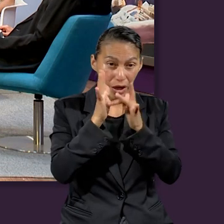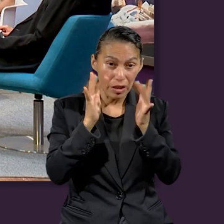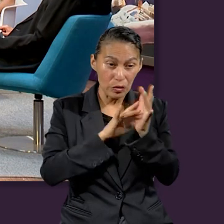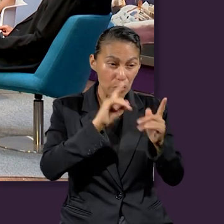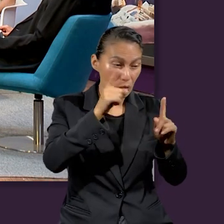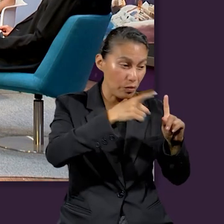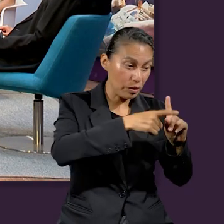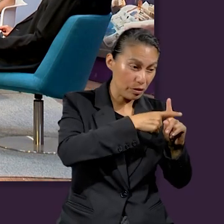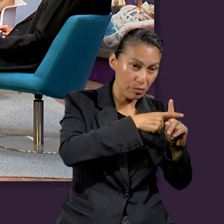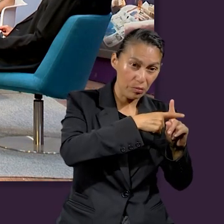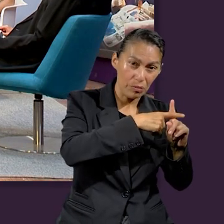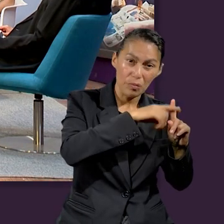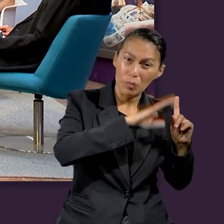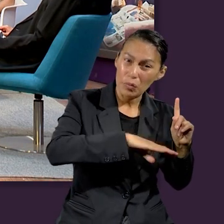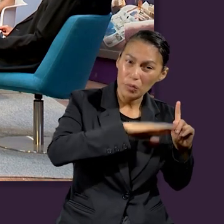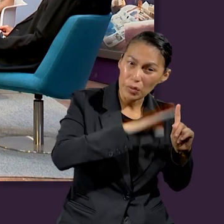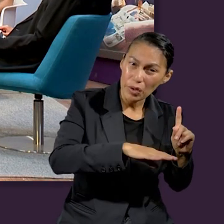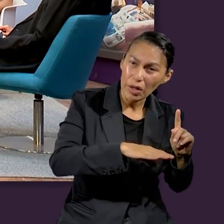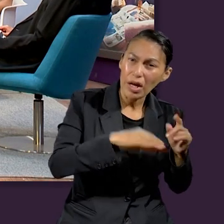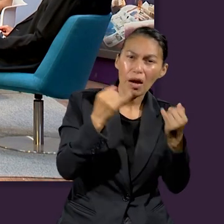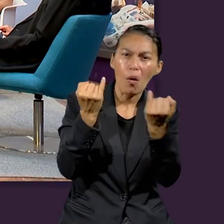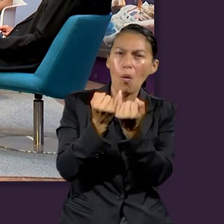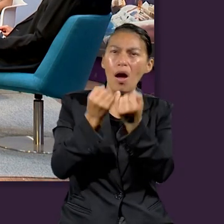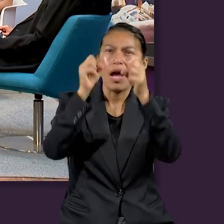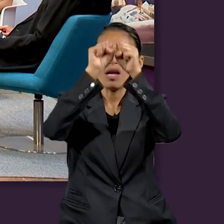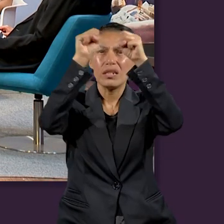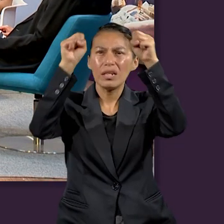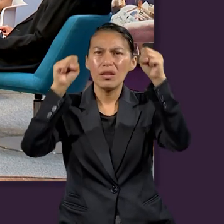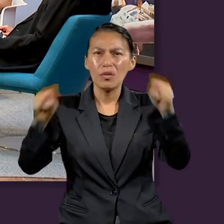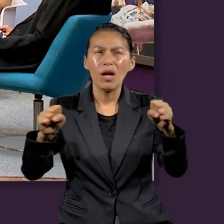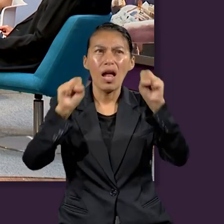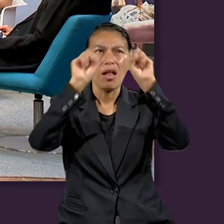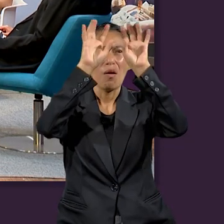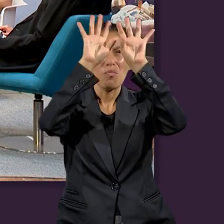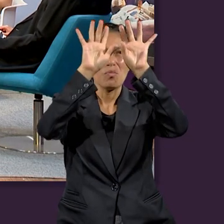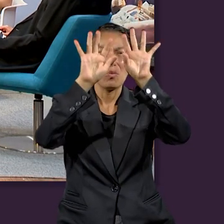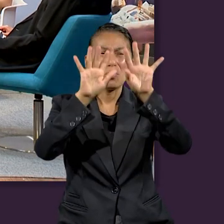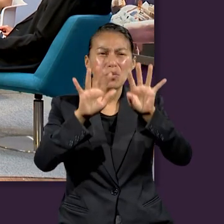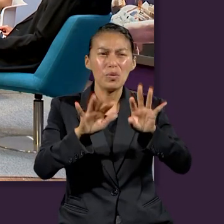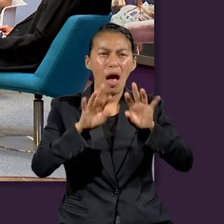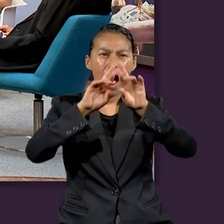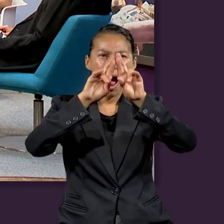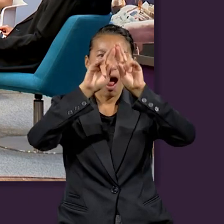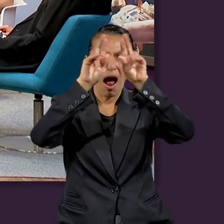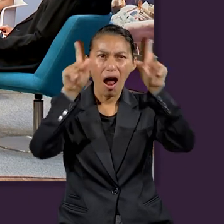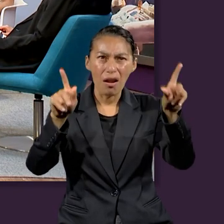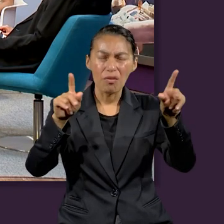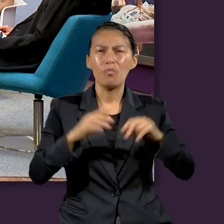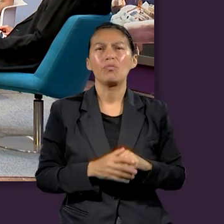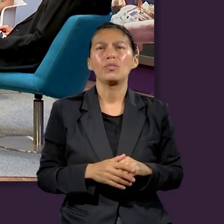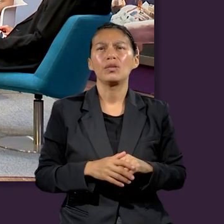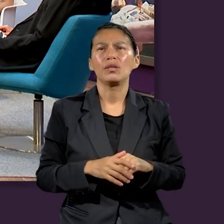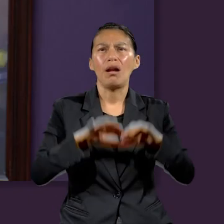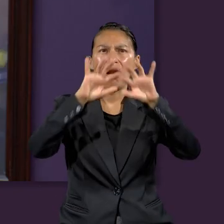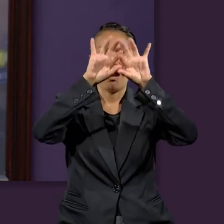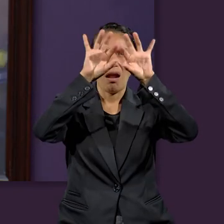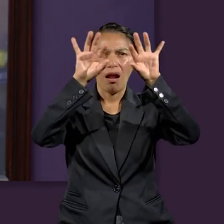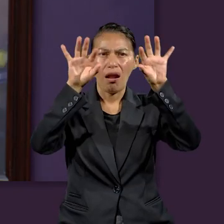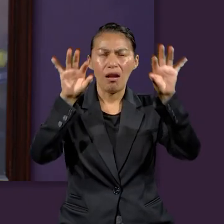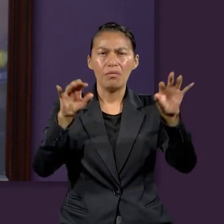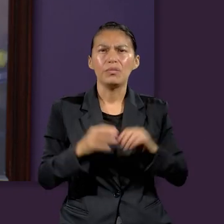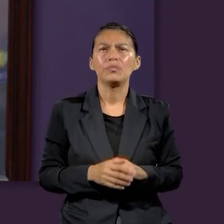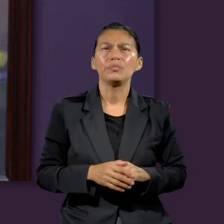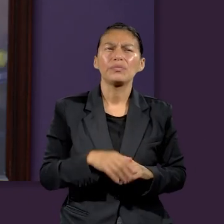Y podemos ver que textualmente en la lección dice que el sacrificio de este